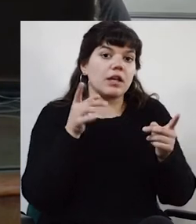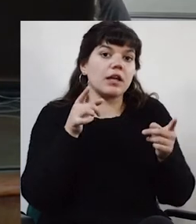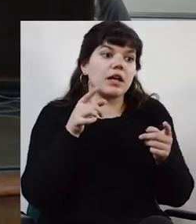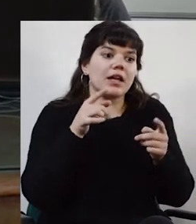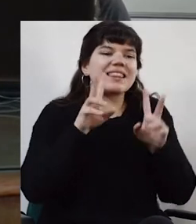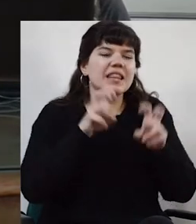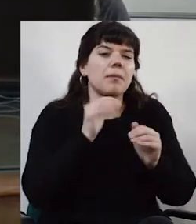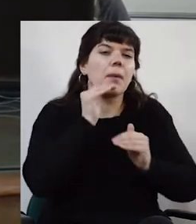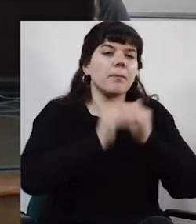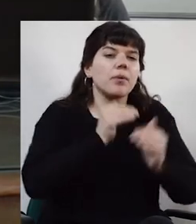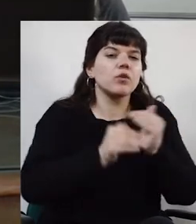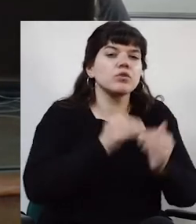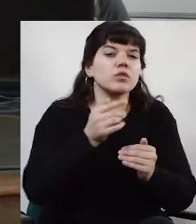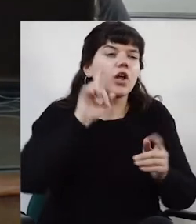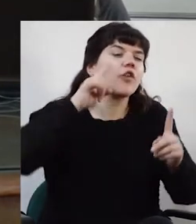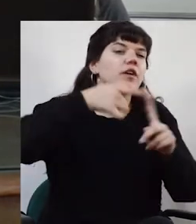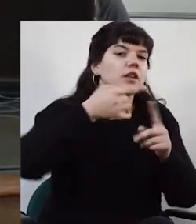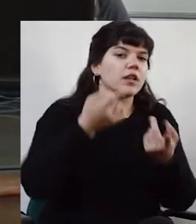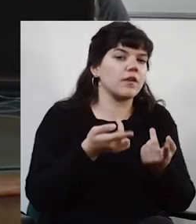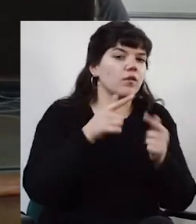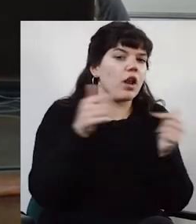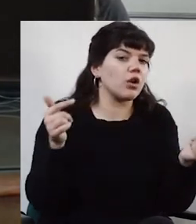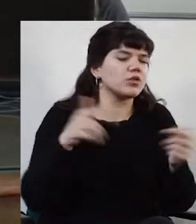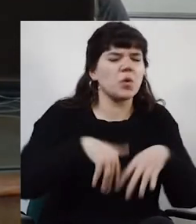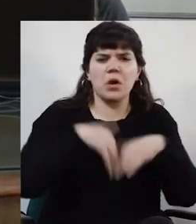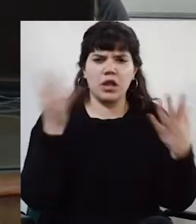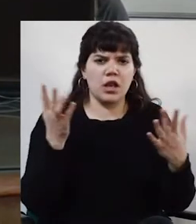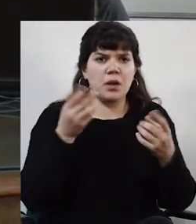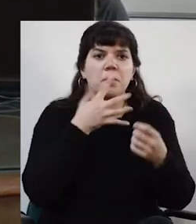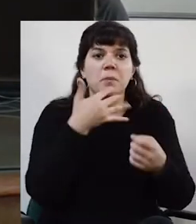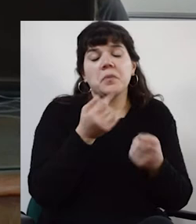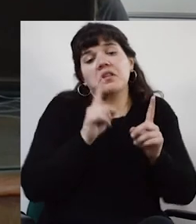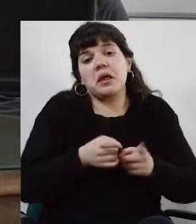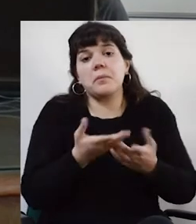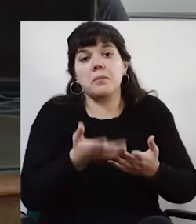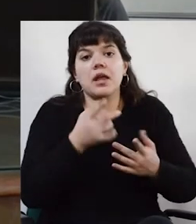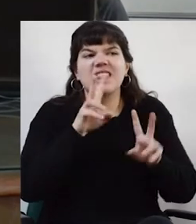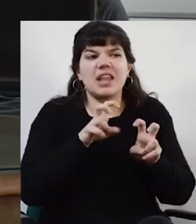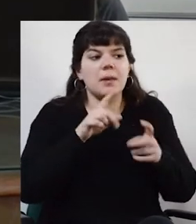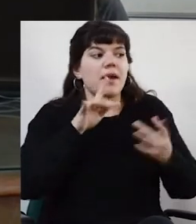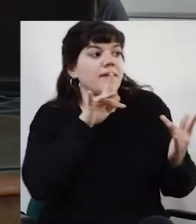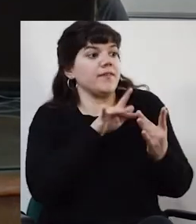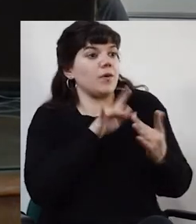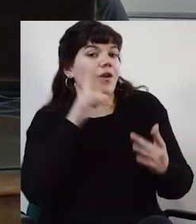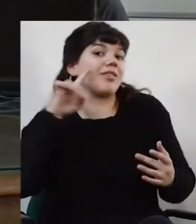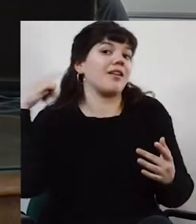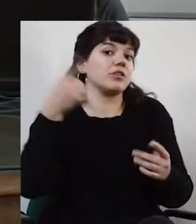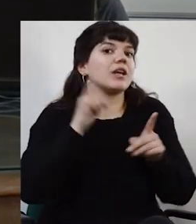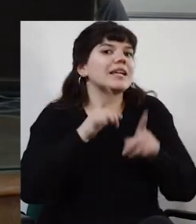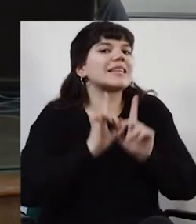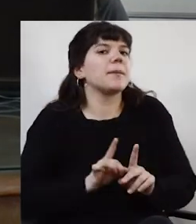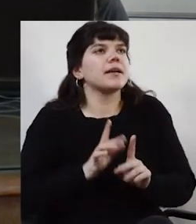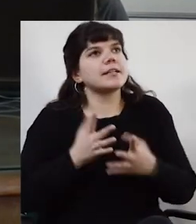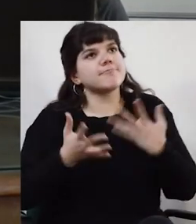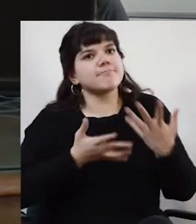procesos de contar que hay, las métricas, las métricas de lo que sea, porque también el asunto de la vinculación internacional es algo